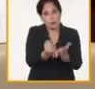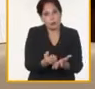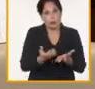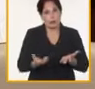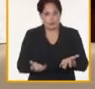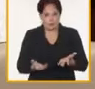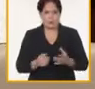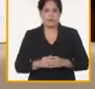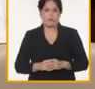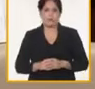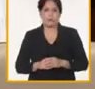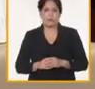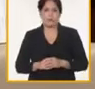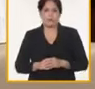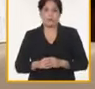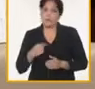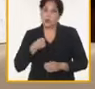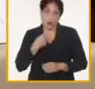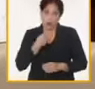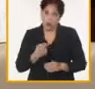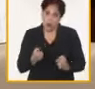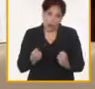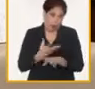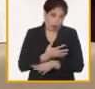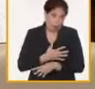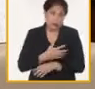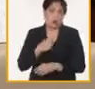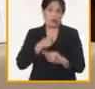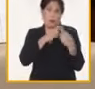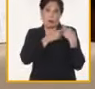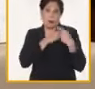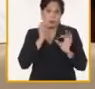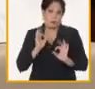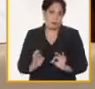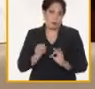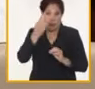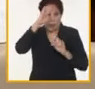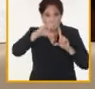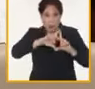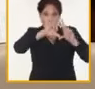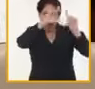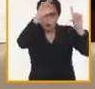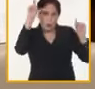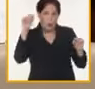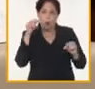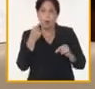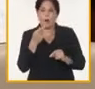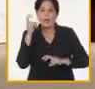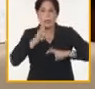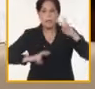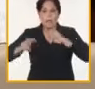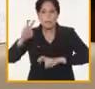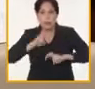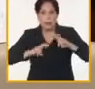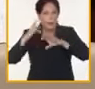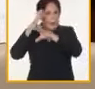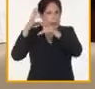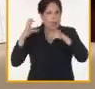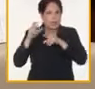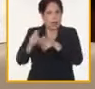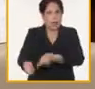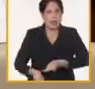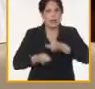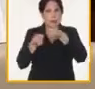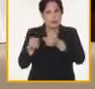materia, y lo digo aquí responsablemente, creo que nuestro país en materia de investigaciones en ciencias agropecuarias